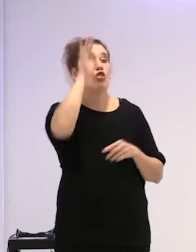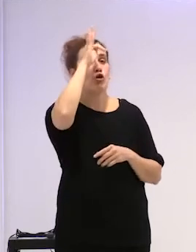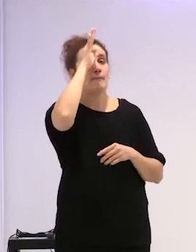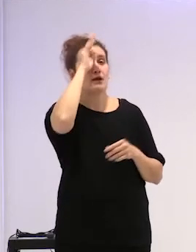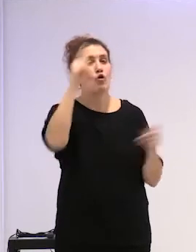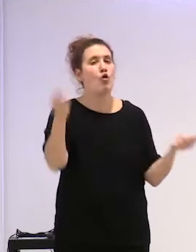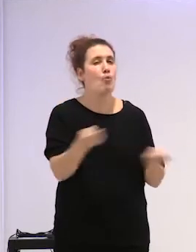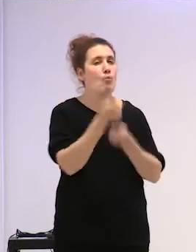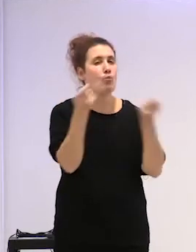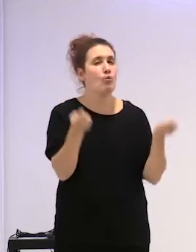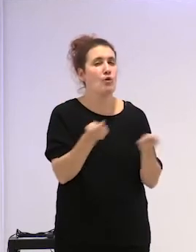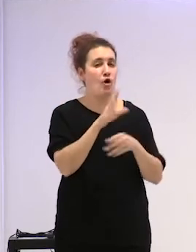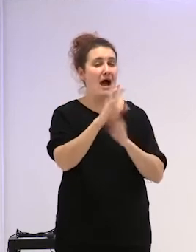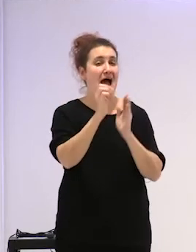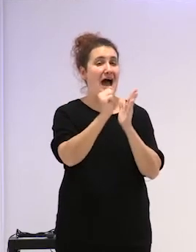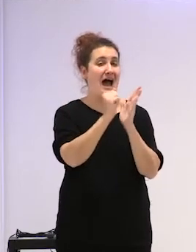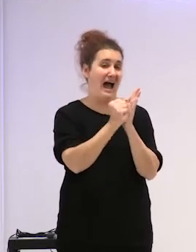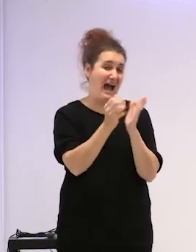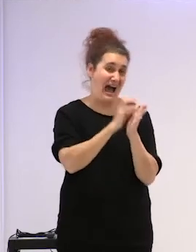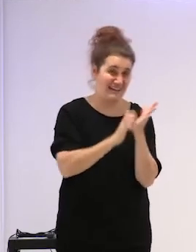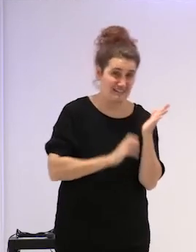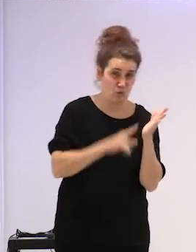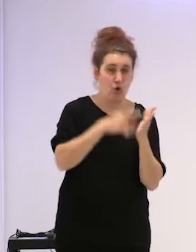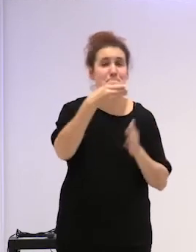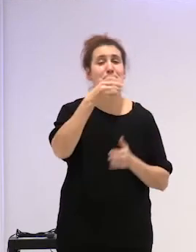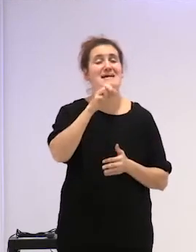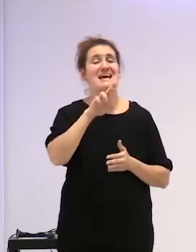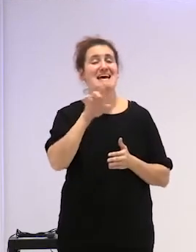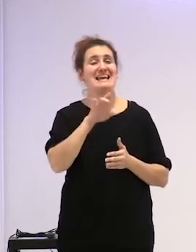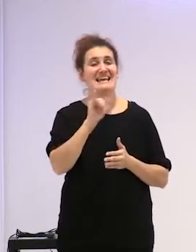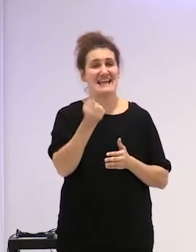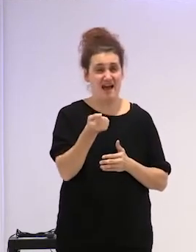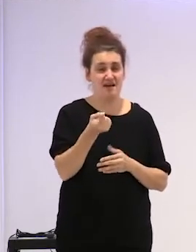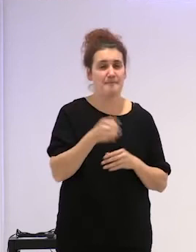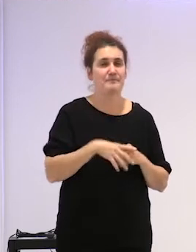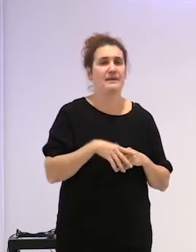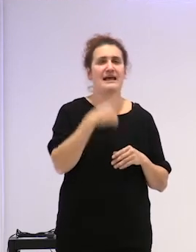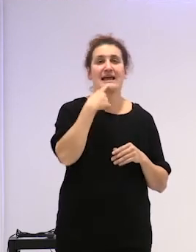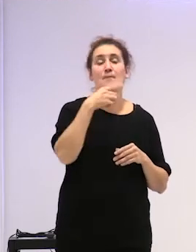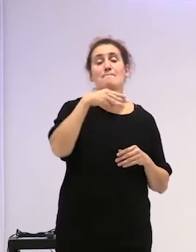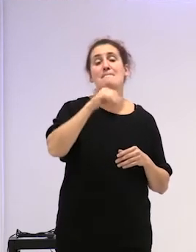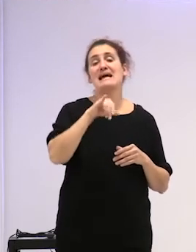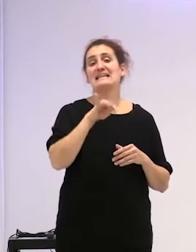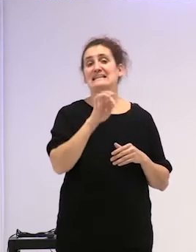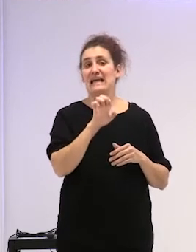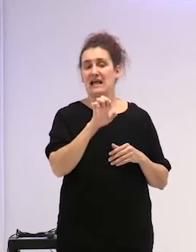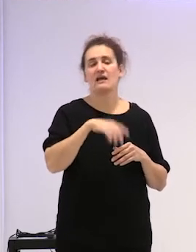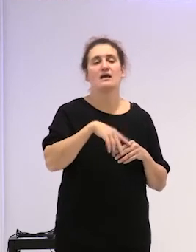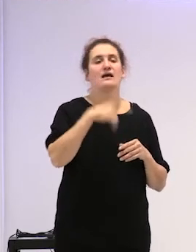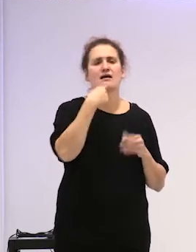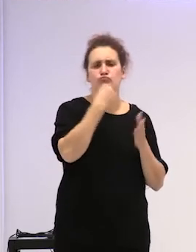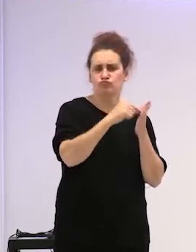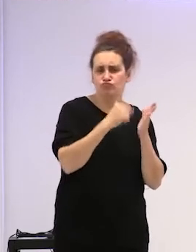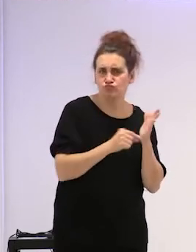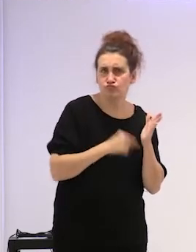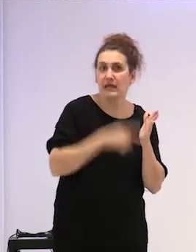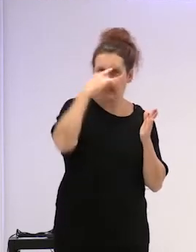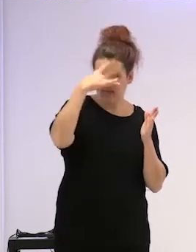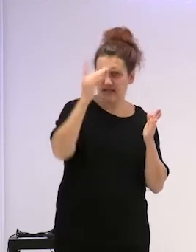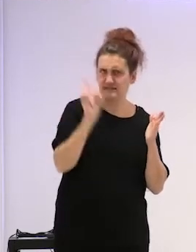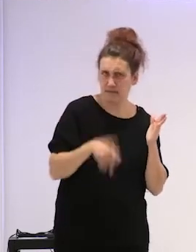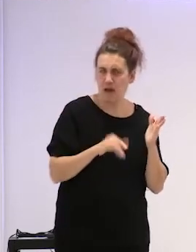publicó un artículo también en Berría que hizo Maite Asensio y donde también están algunas ideas,